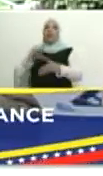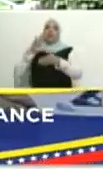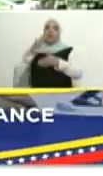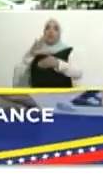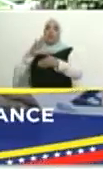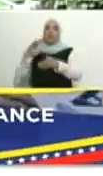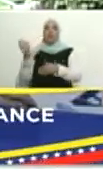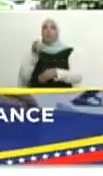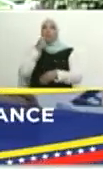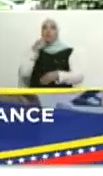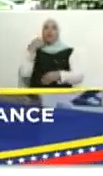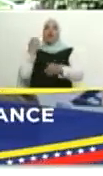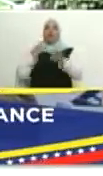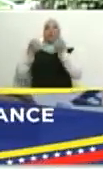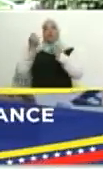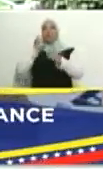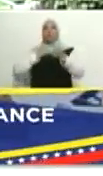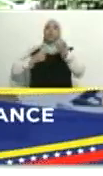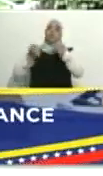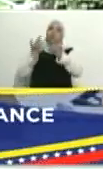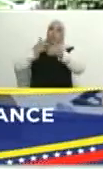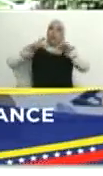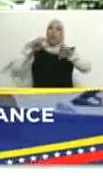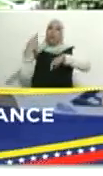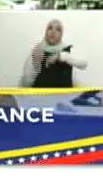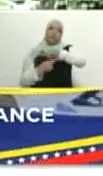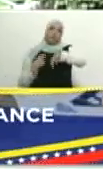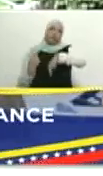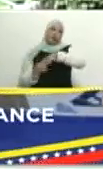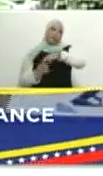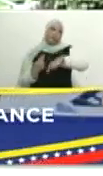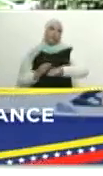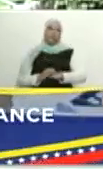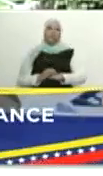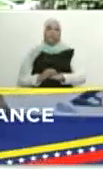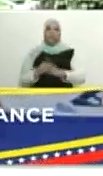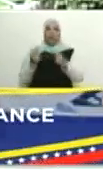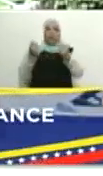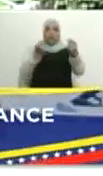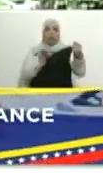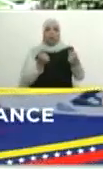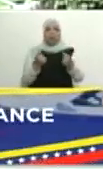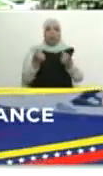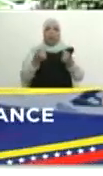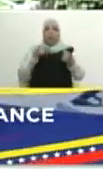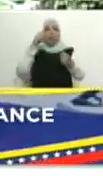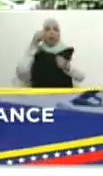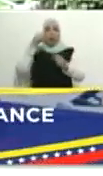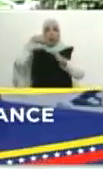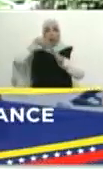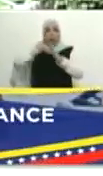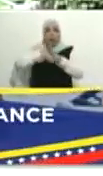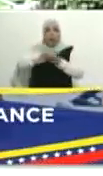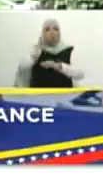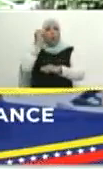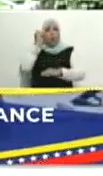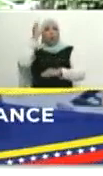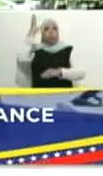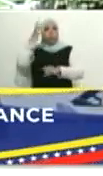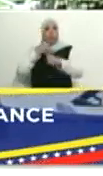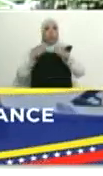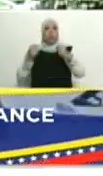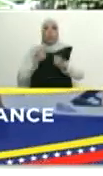América mestiza, rebelde, antiimperialista y revolucionaria, de raíces profundas. Y desde La Voz de América,